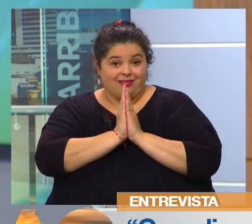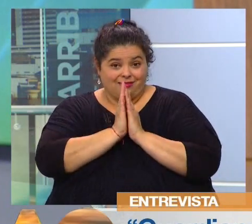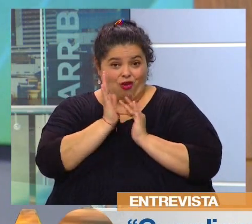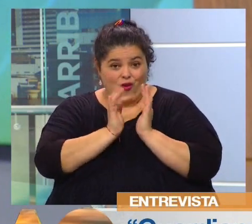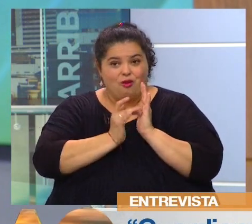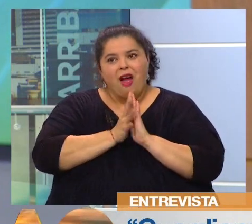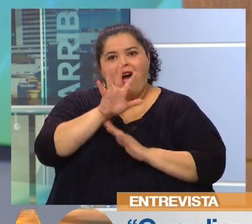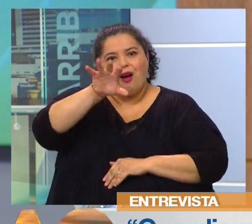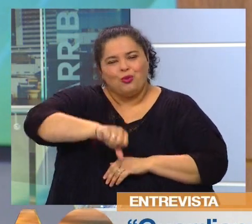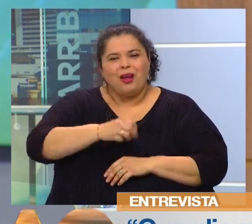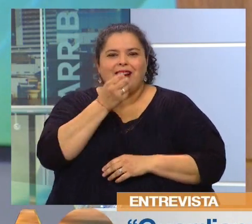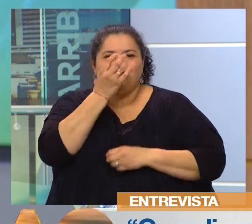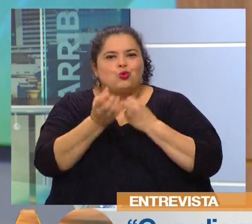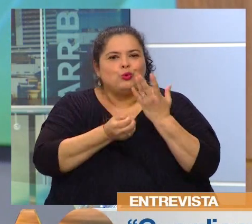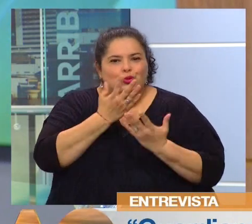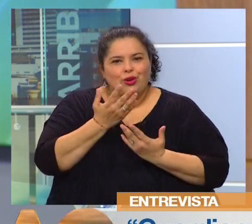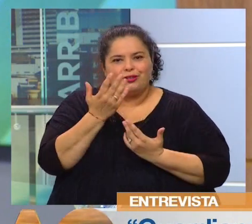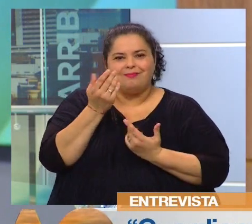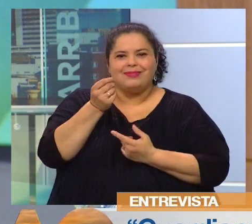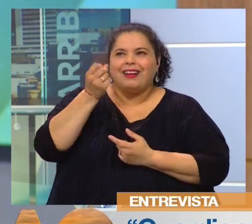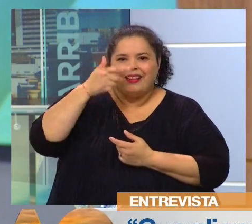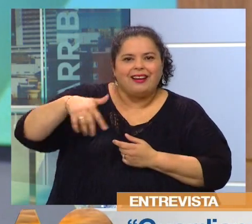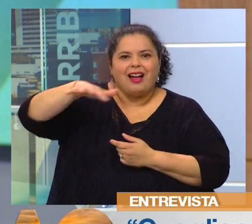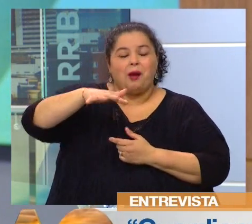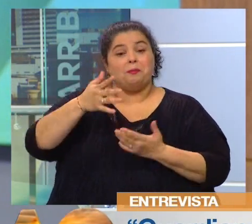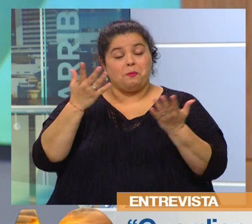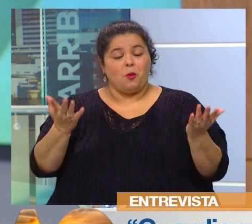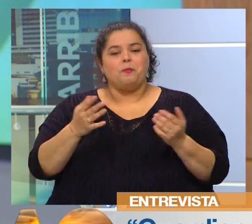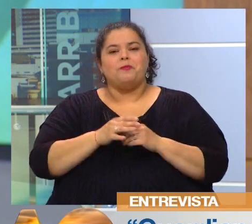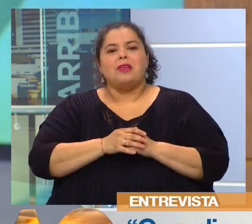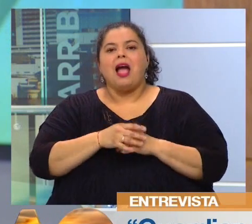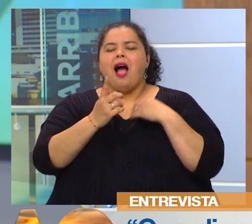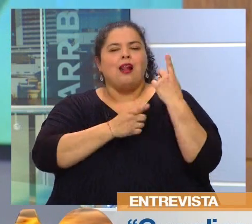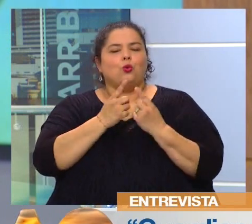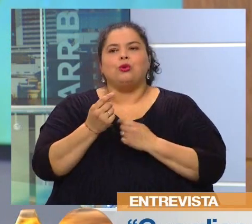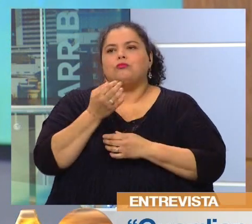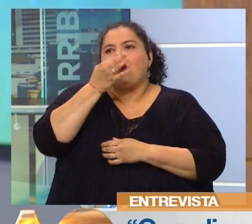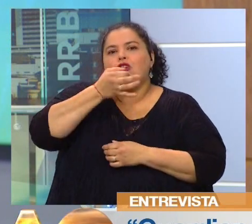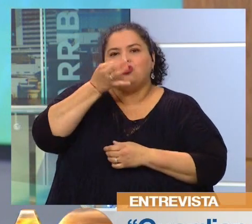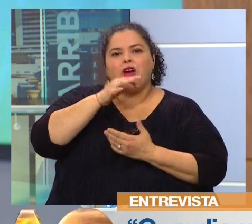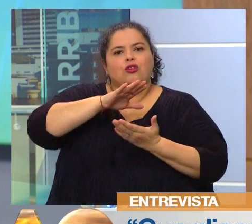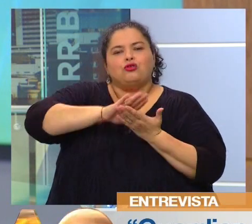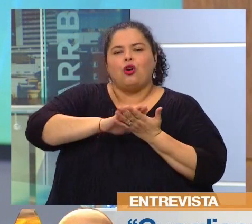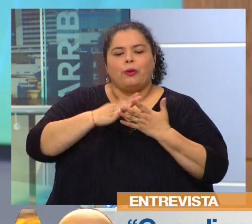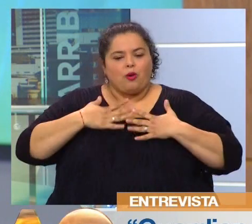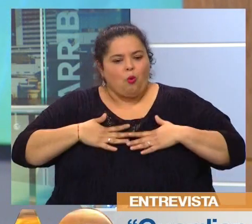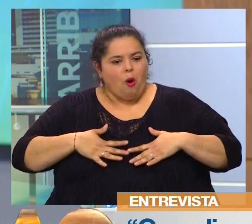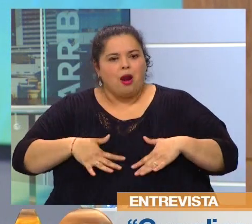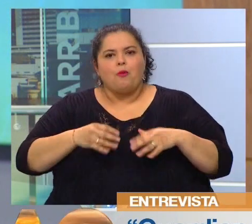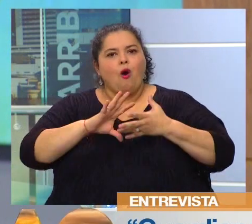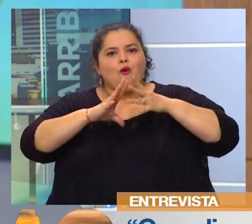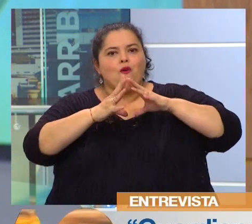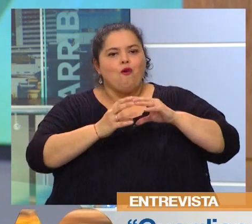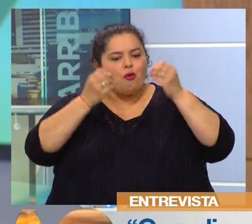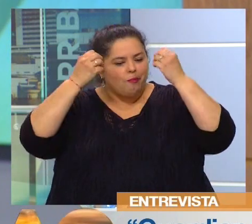También por algún consejo relativo al cuerpo, algún baño, algún